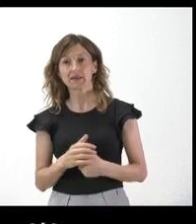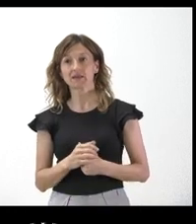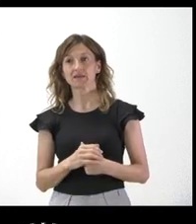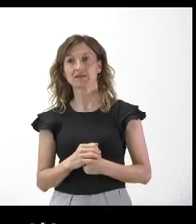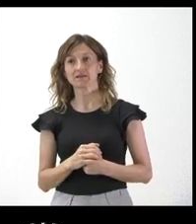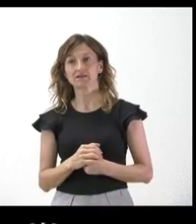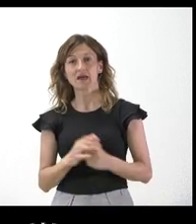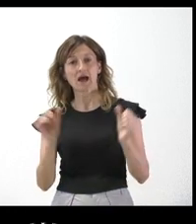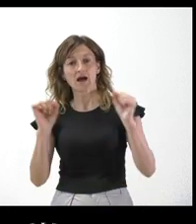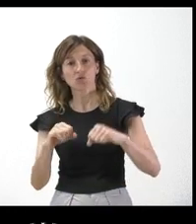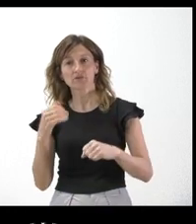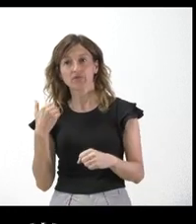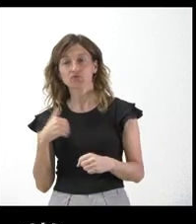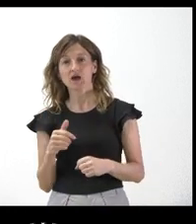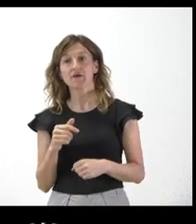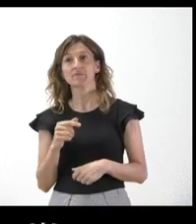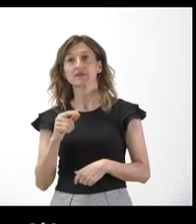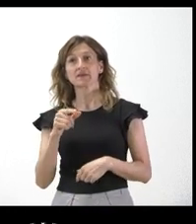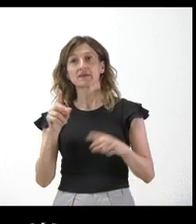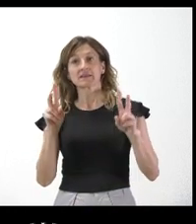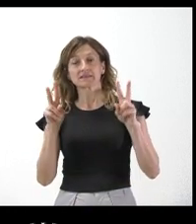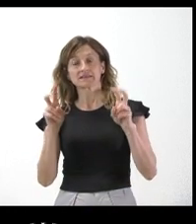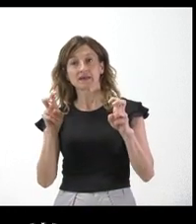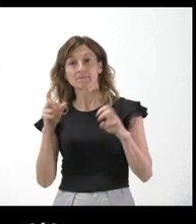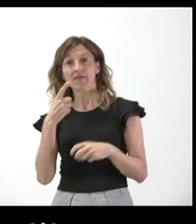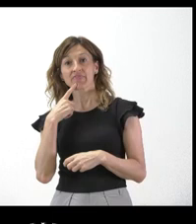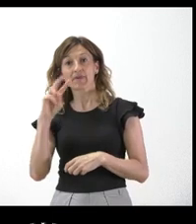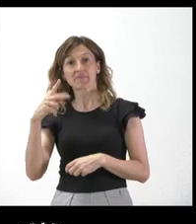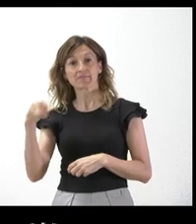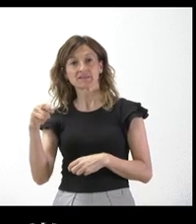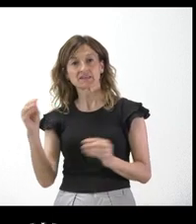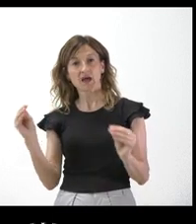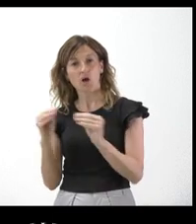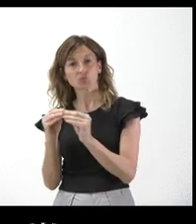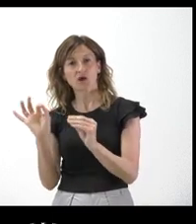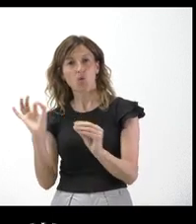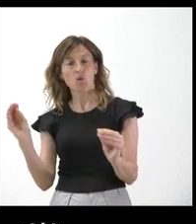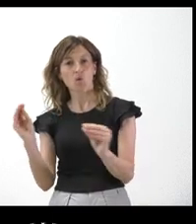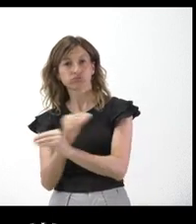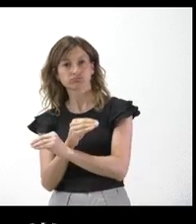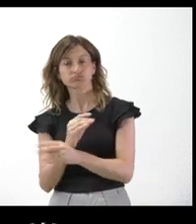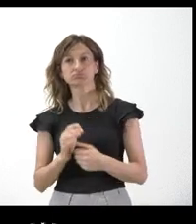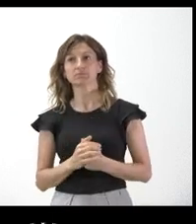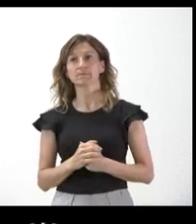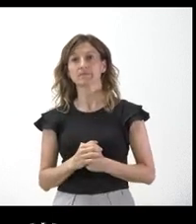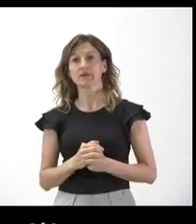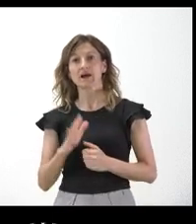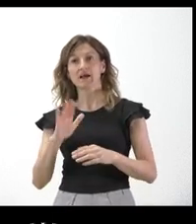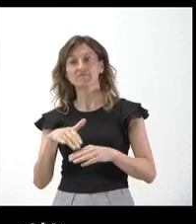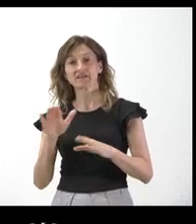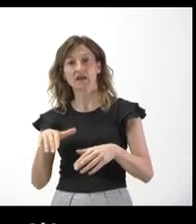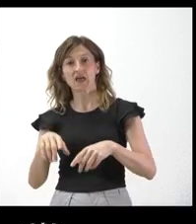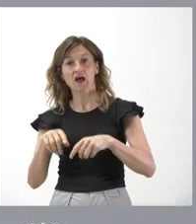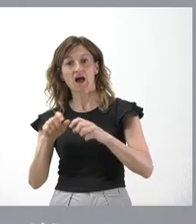eso estaba acordado. ¿Cree que se ajusta a lo que ha dicho el vicepresidente o se sale de esto y sería motivo de ruptura del blanco?